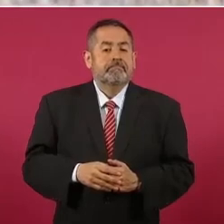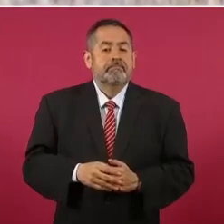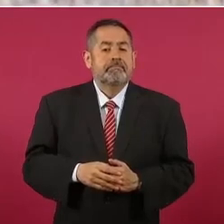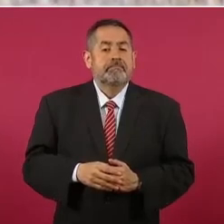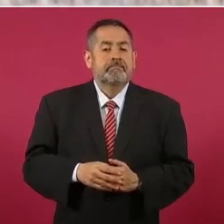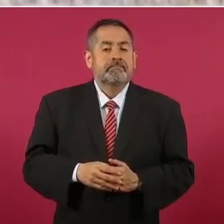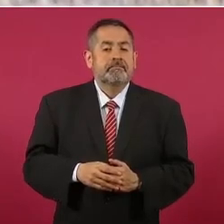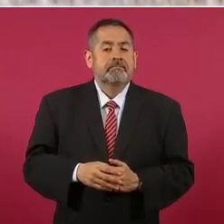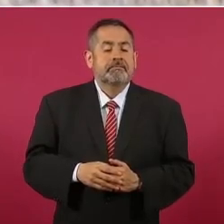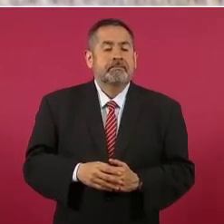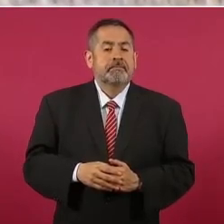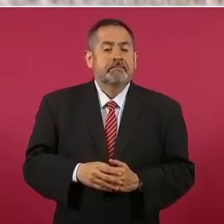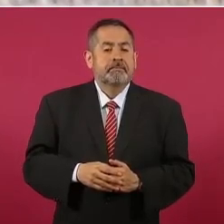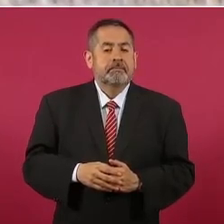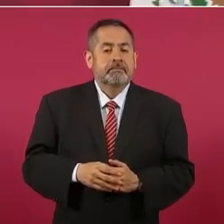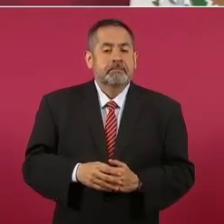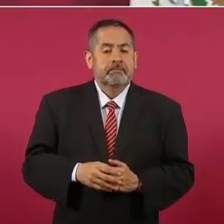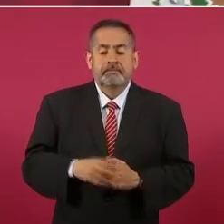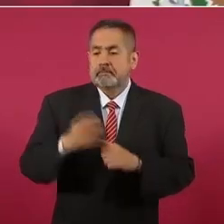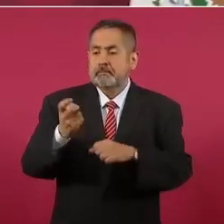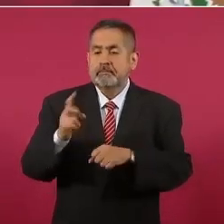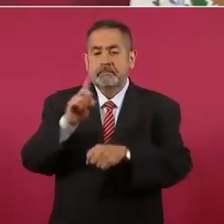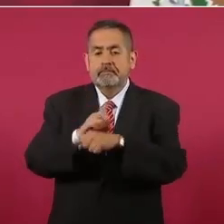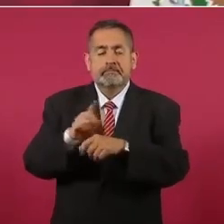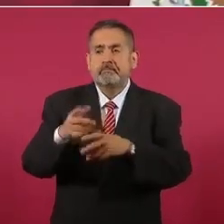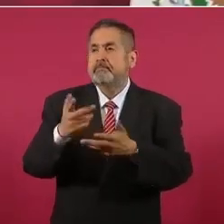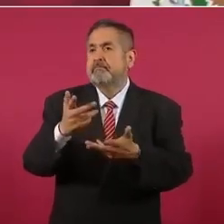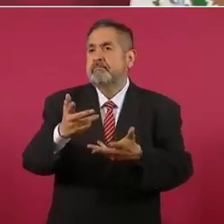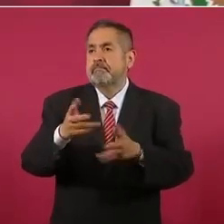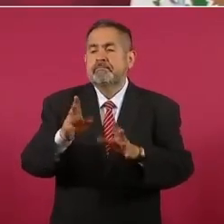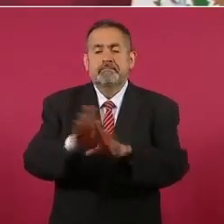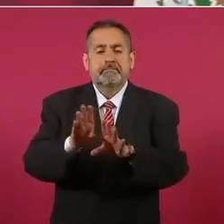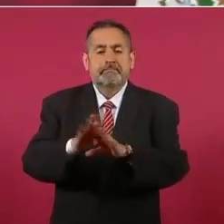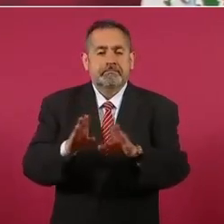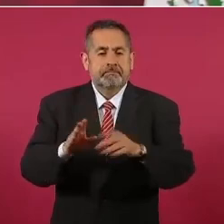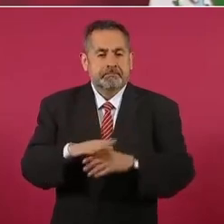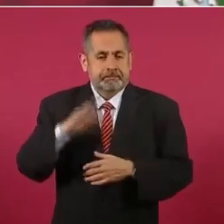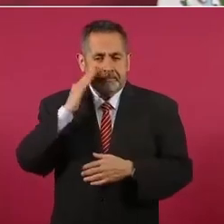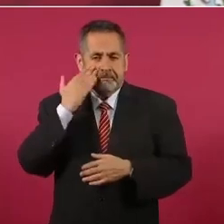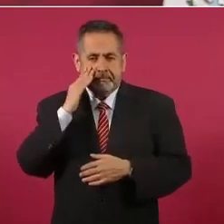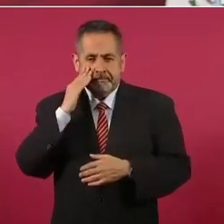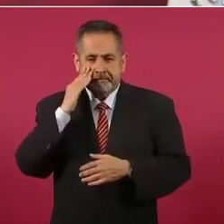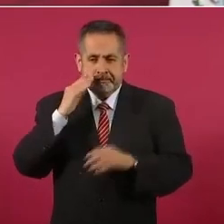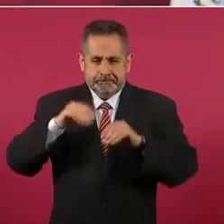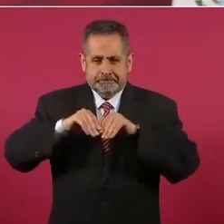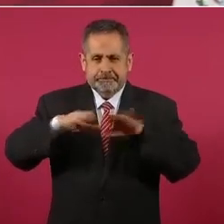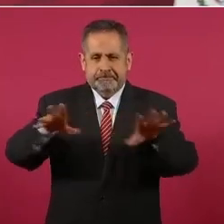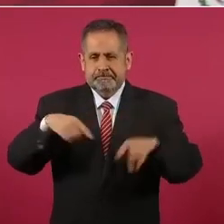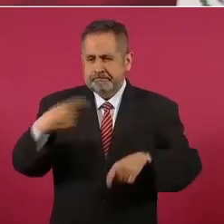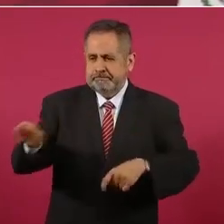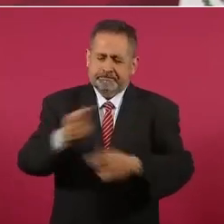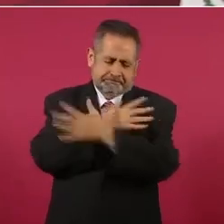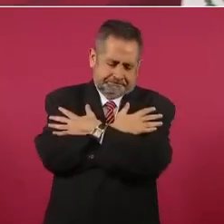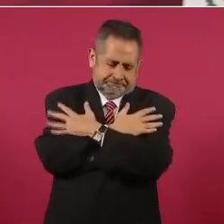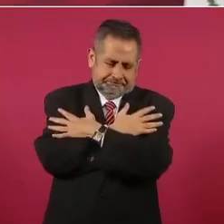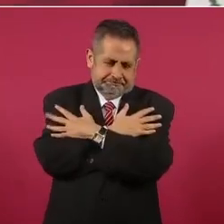que ahí les voy a mandar por mi Face un abrazo.